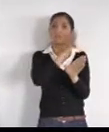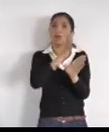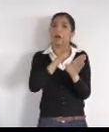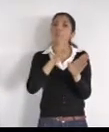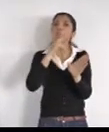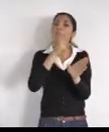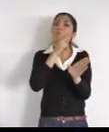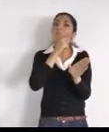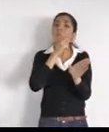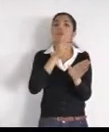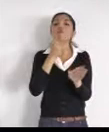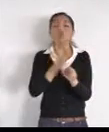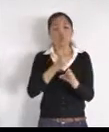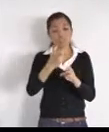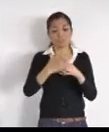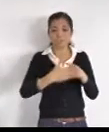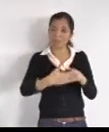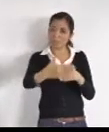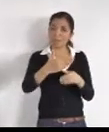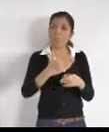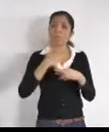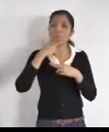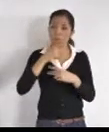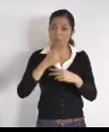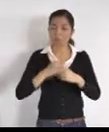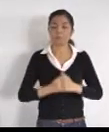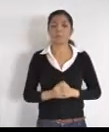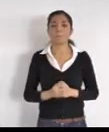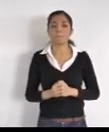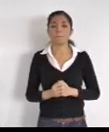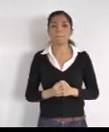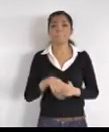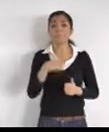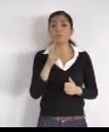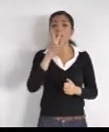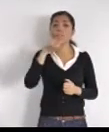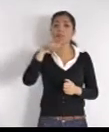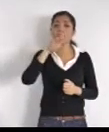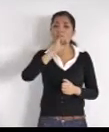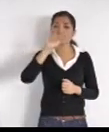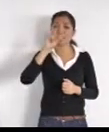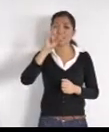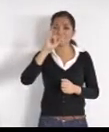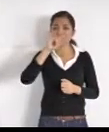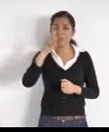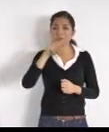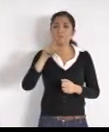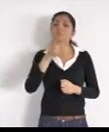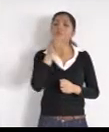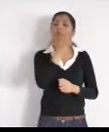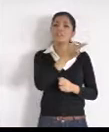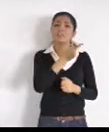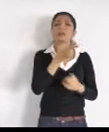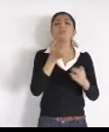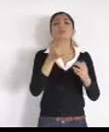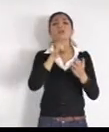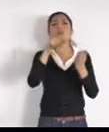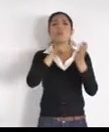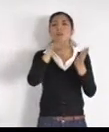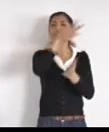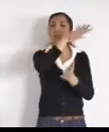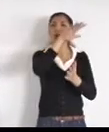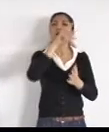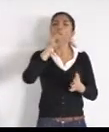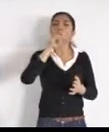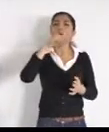Vanessa Díaz, por el Facebook personal, señor del Toro, los nomes de San Agustín, y el funcionamiento Villas de San Agustín, hay un paso que nos permite llegar pronto, a un